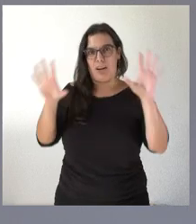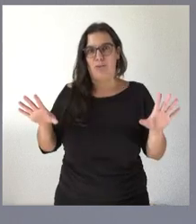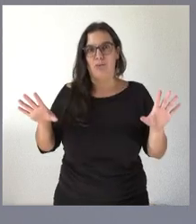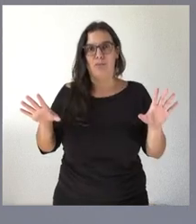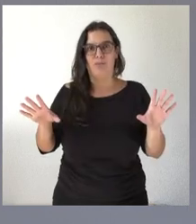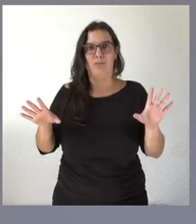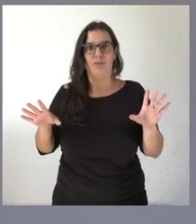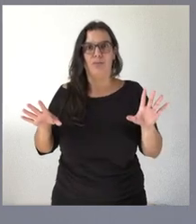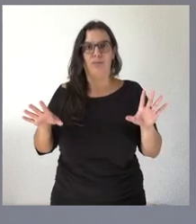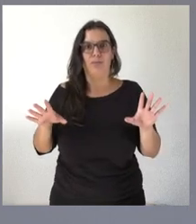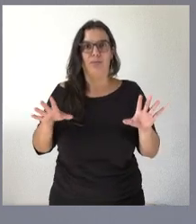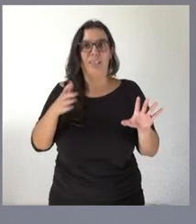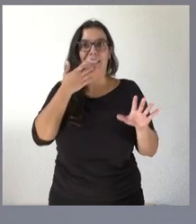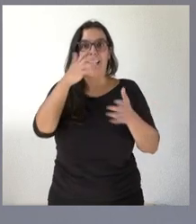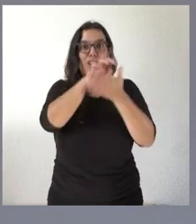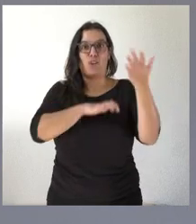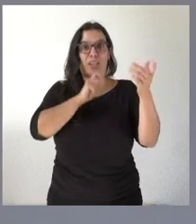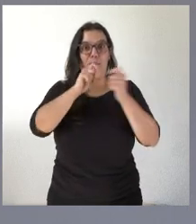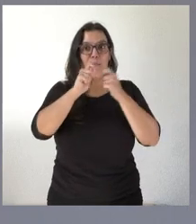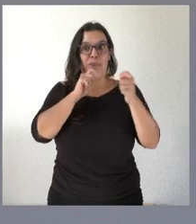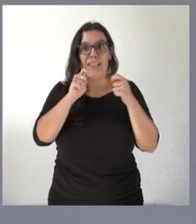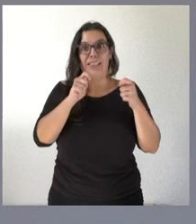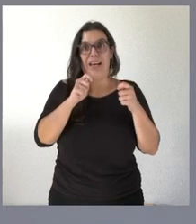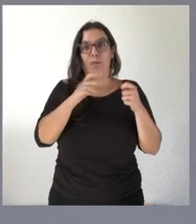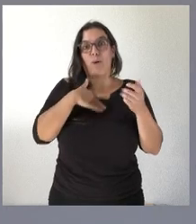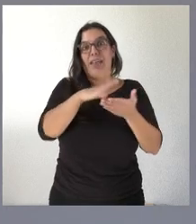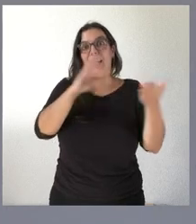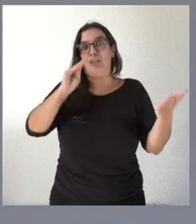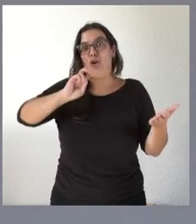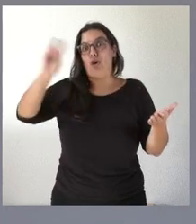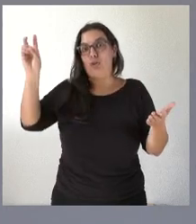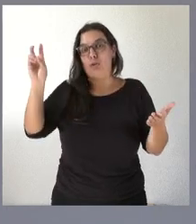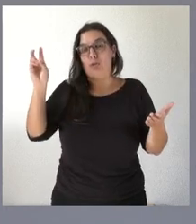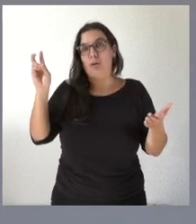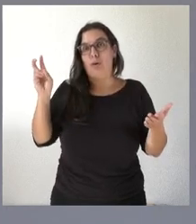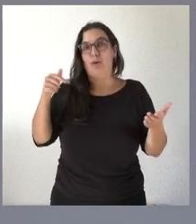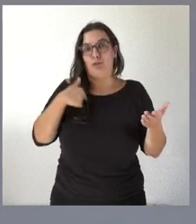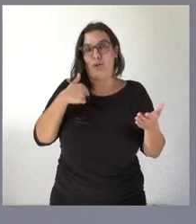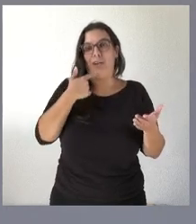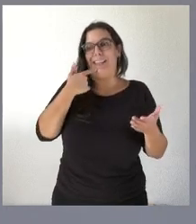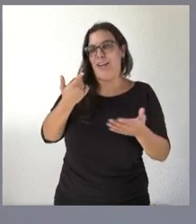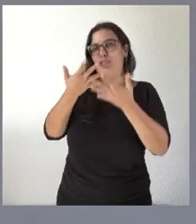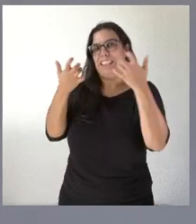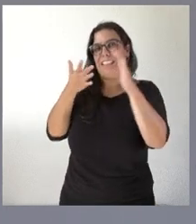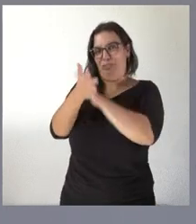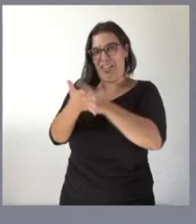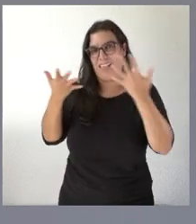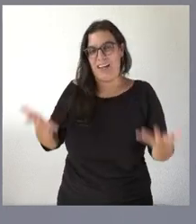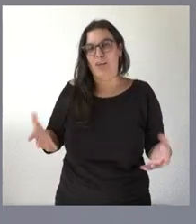muy claro que si la nota a lo mejor lleva a otra interpretación pues la interpreto yo en ese sentido que la junta no